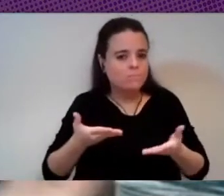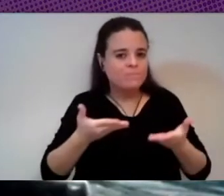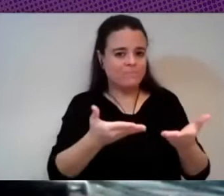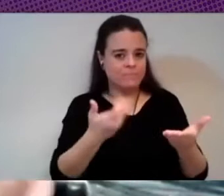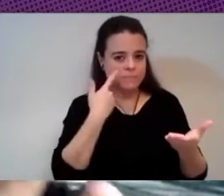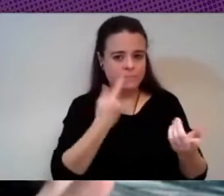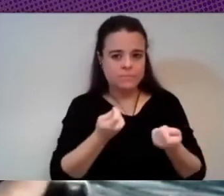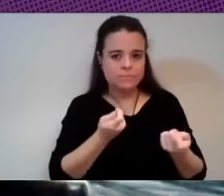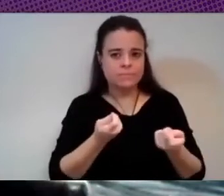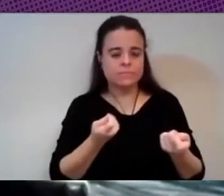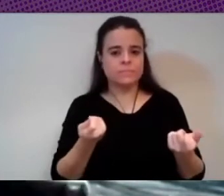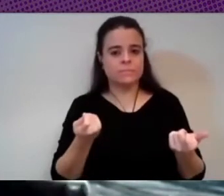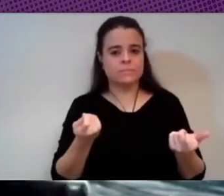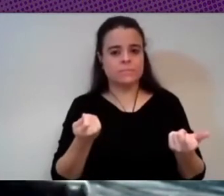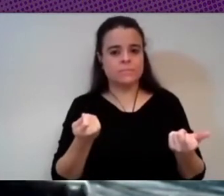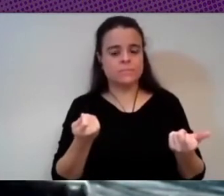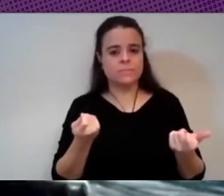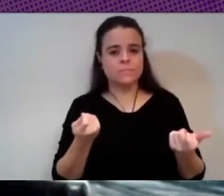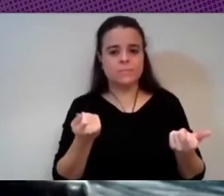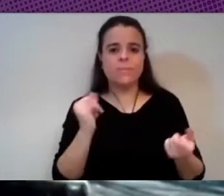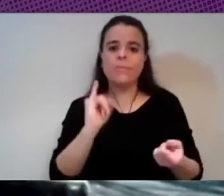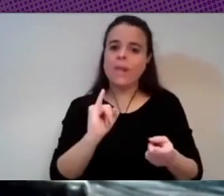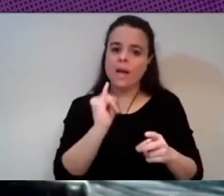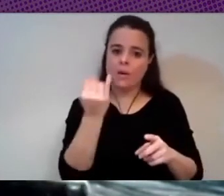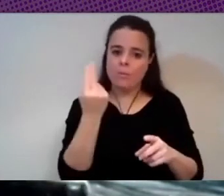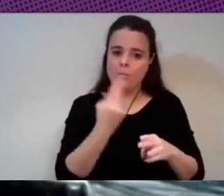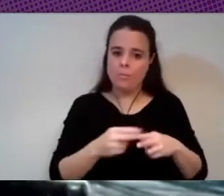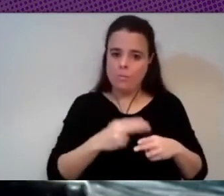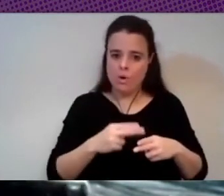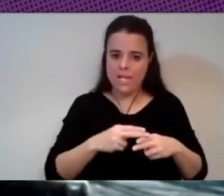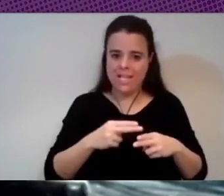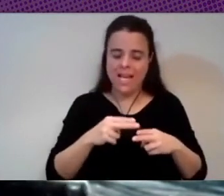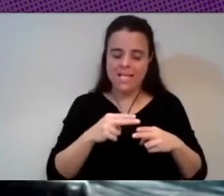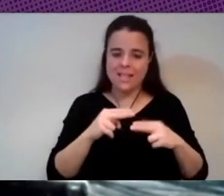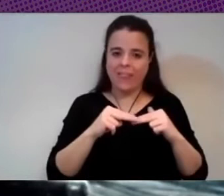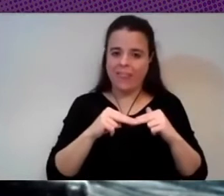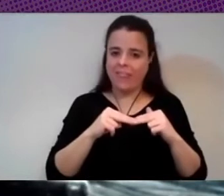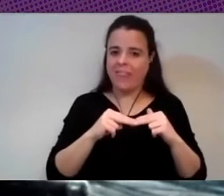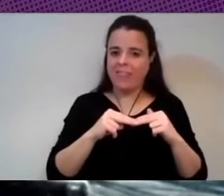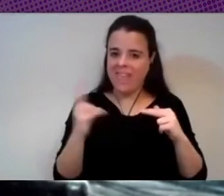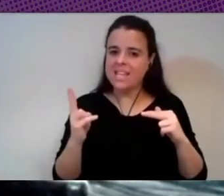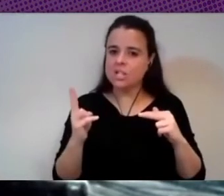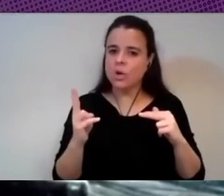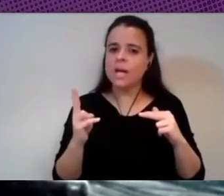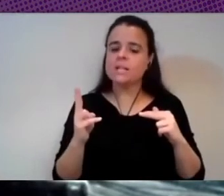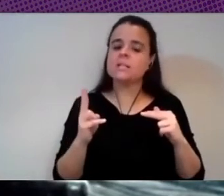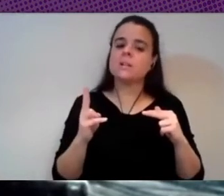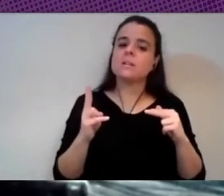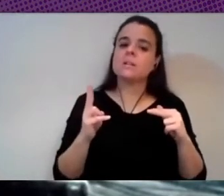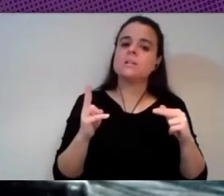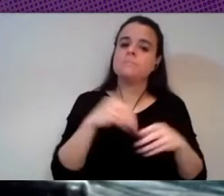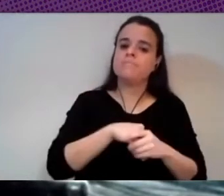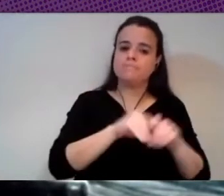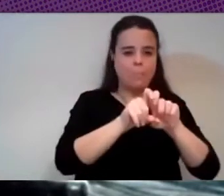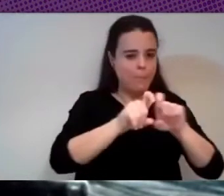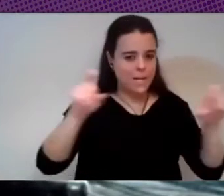al oblio o un poco de eso si hay políticas de derecho a desconexión dentro de empresas y a nivel europeo también